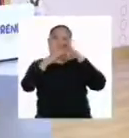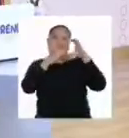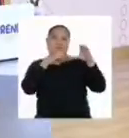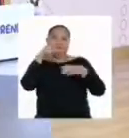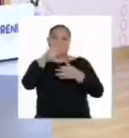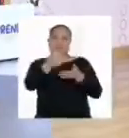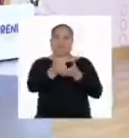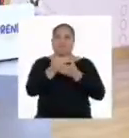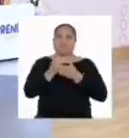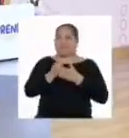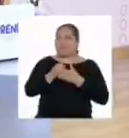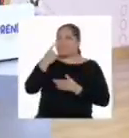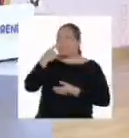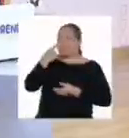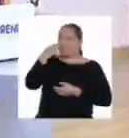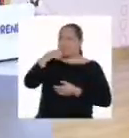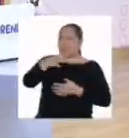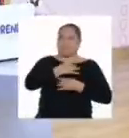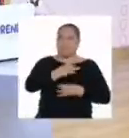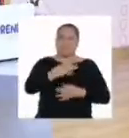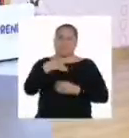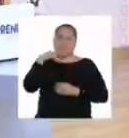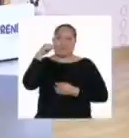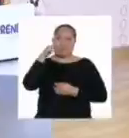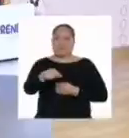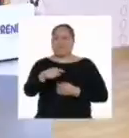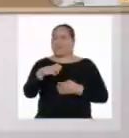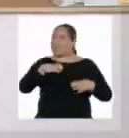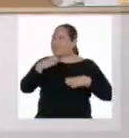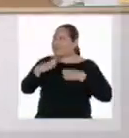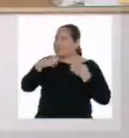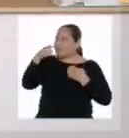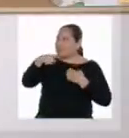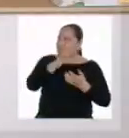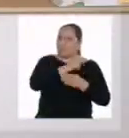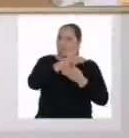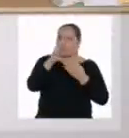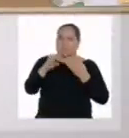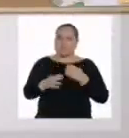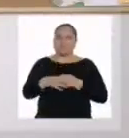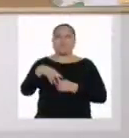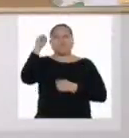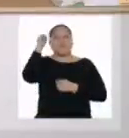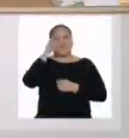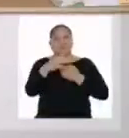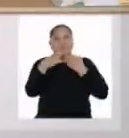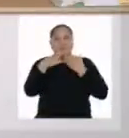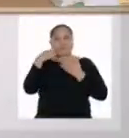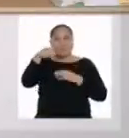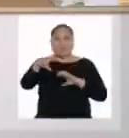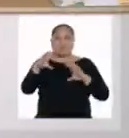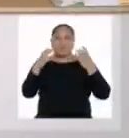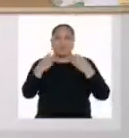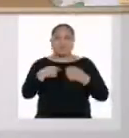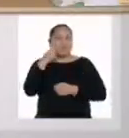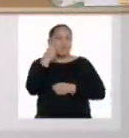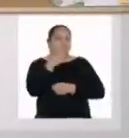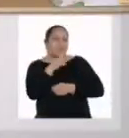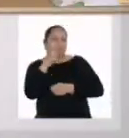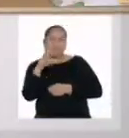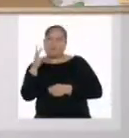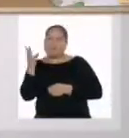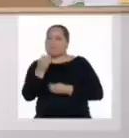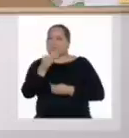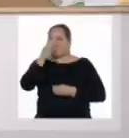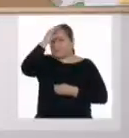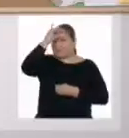ayuda a conocer lo interesante y emocionante de esa profesión. Así es. Gracias a este curso me he dado cuenta que